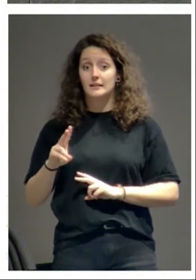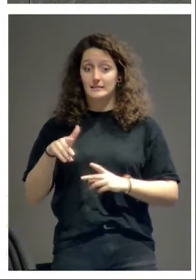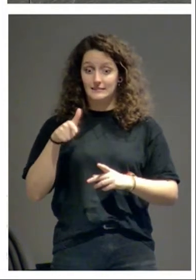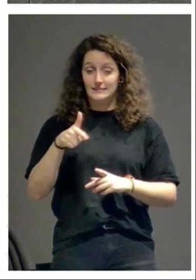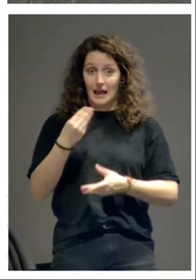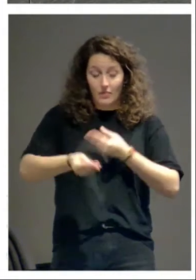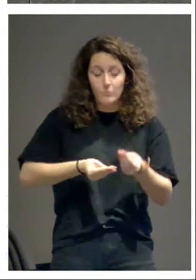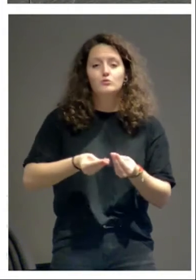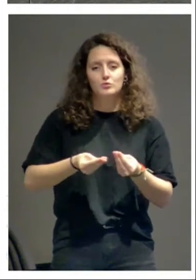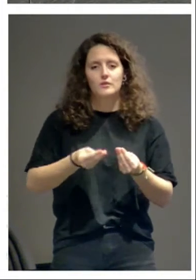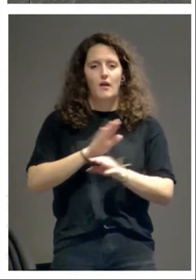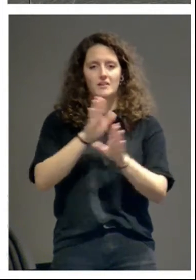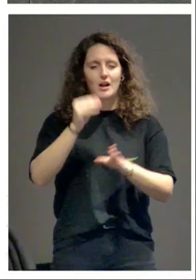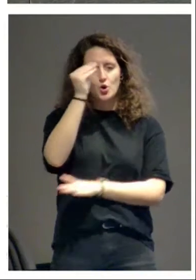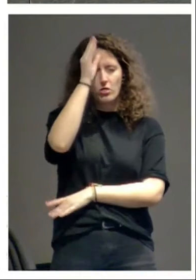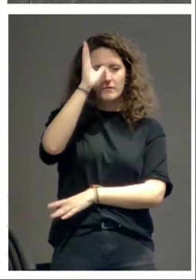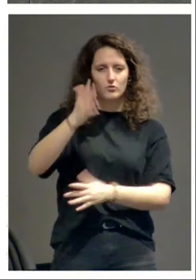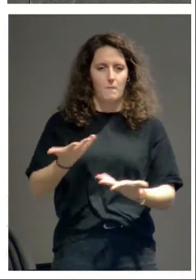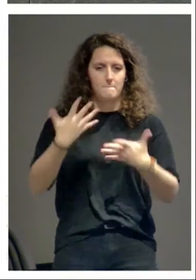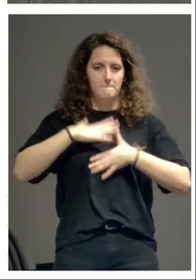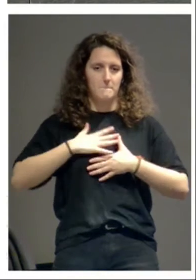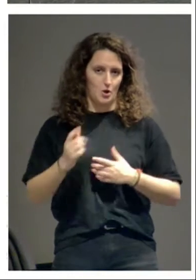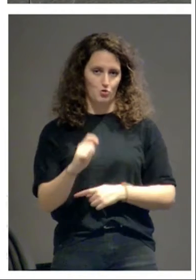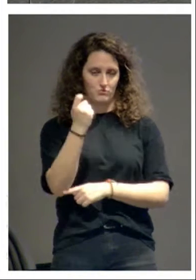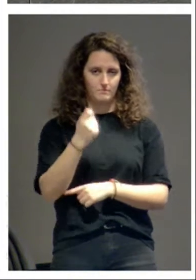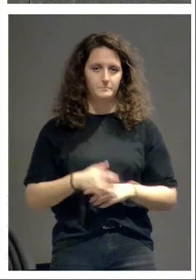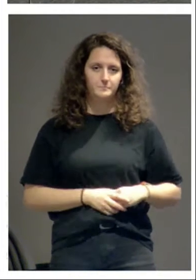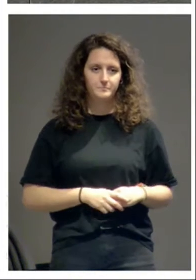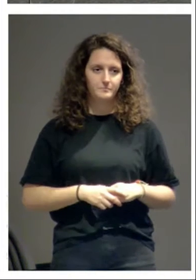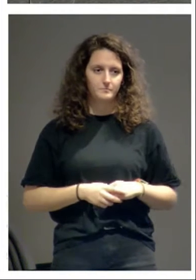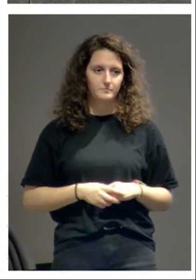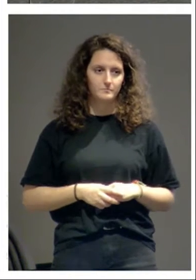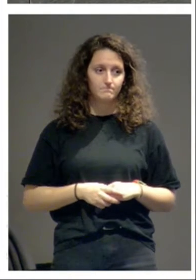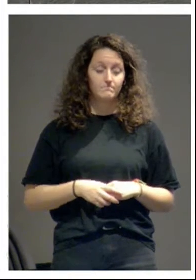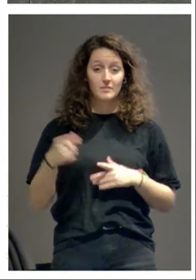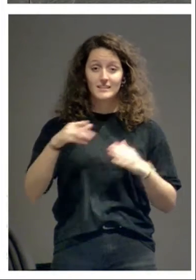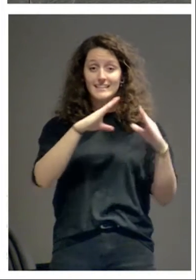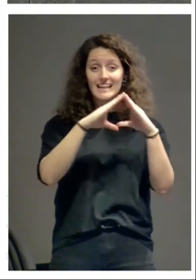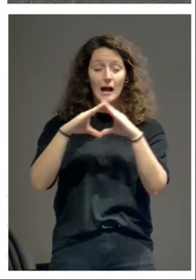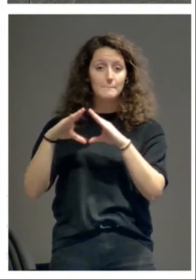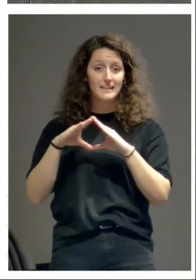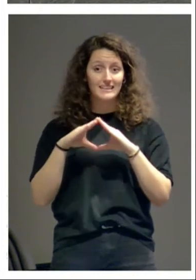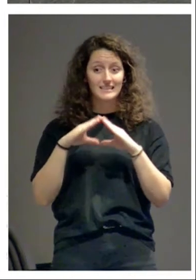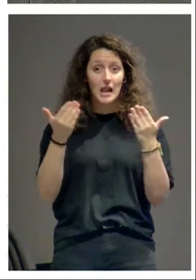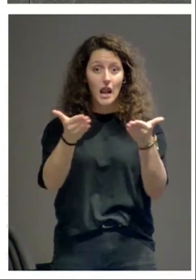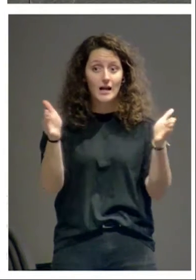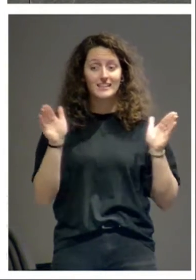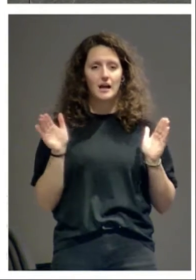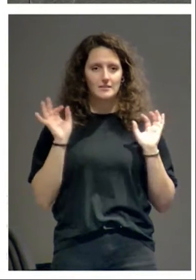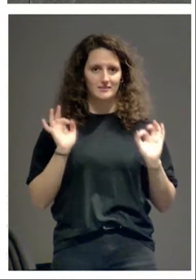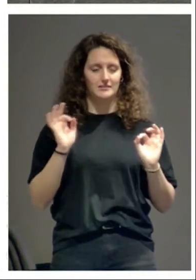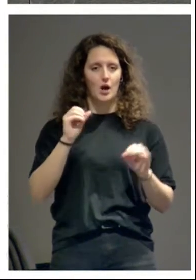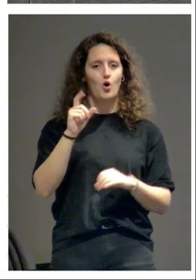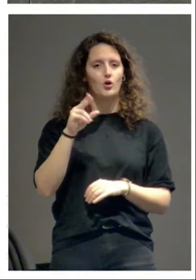conseguimos avanzar en el conocimiento. Estas son las capillas laterales de la oliva,